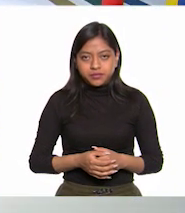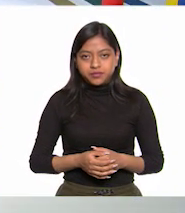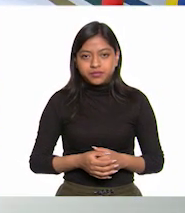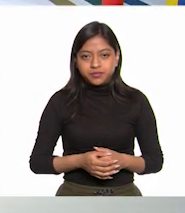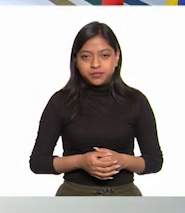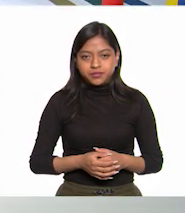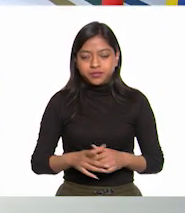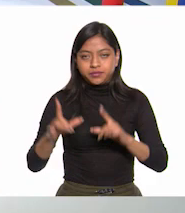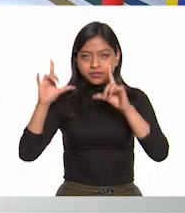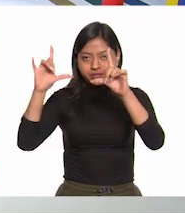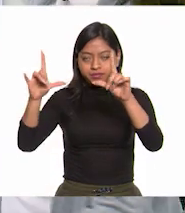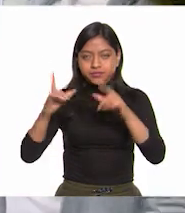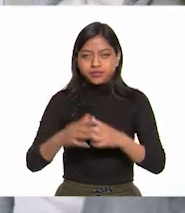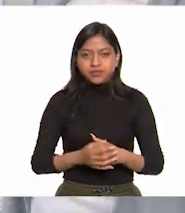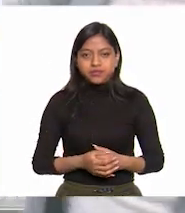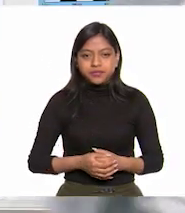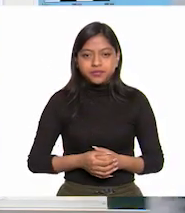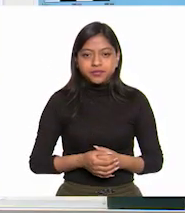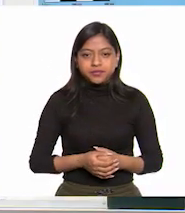Ahí están.